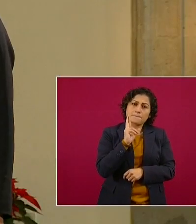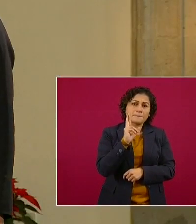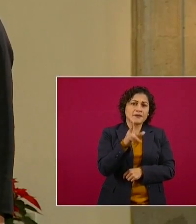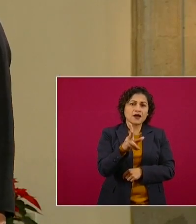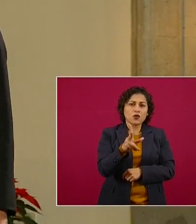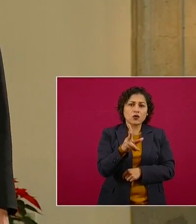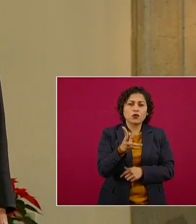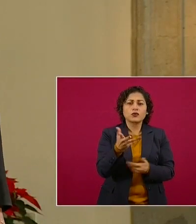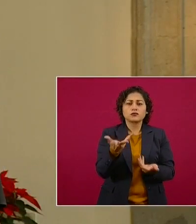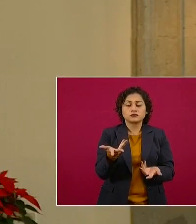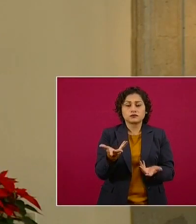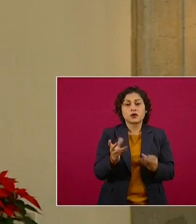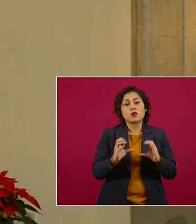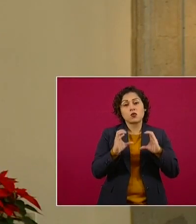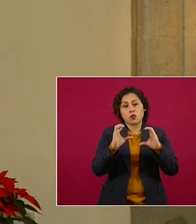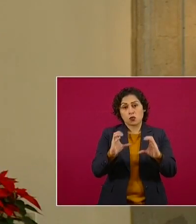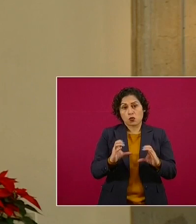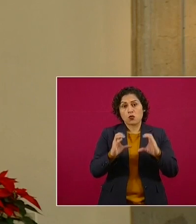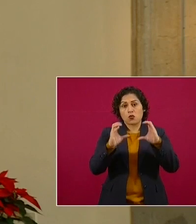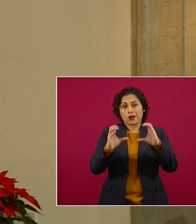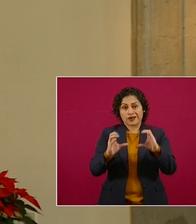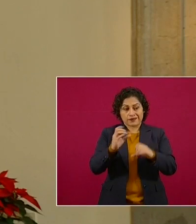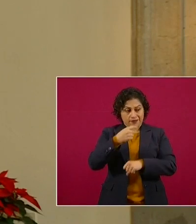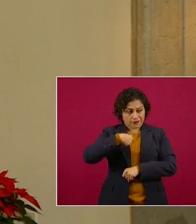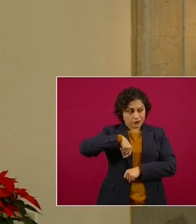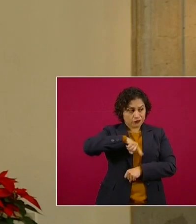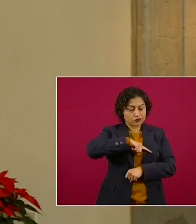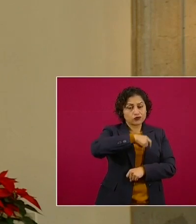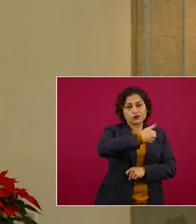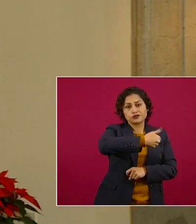cuidarnos nosotros mismos.